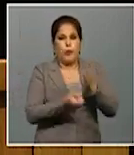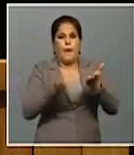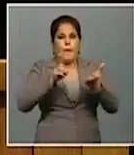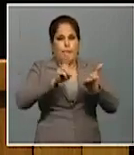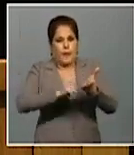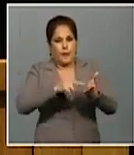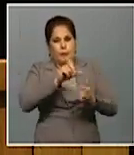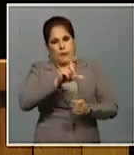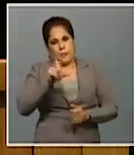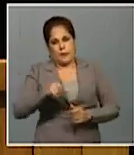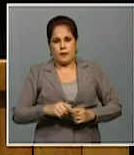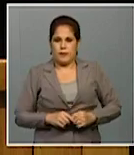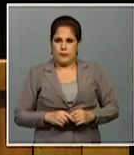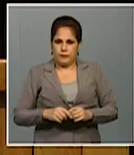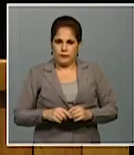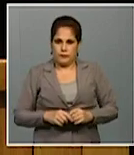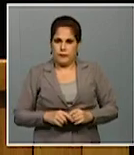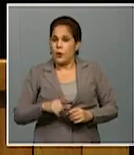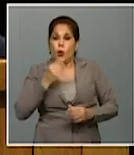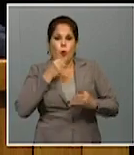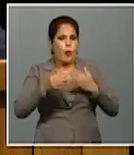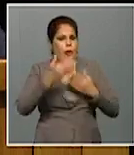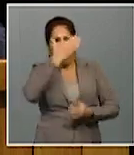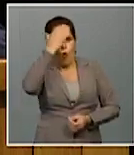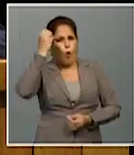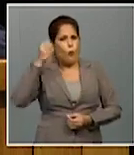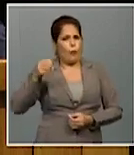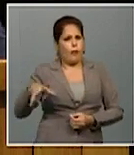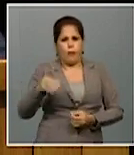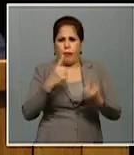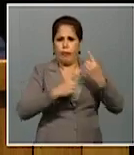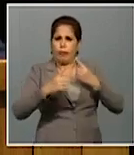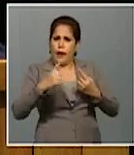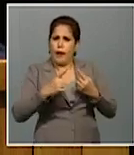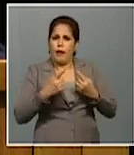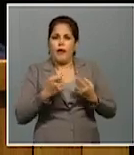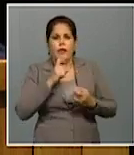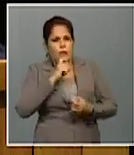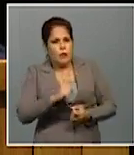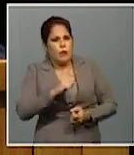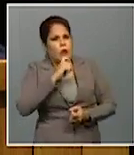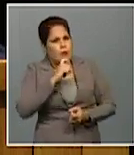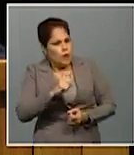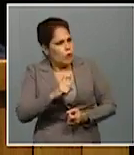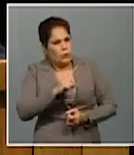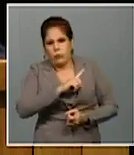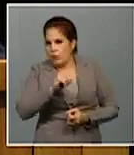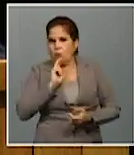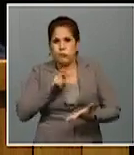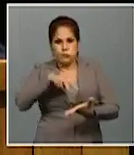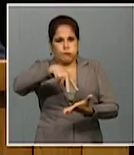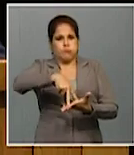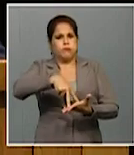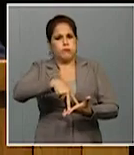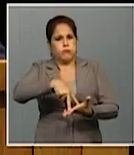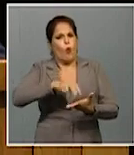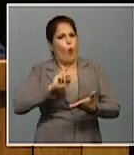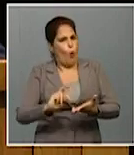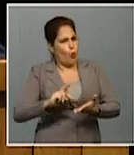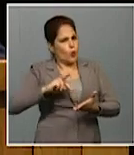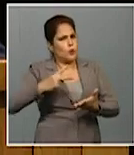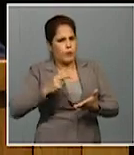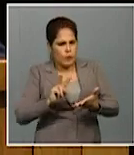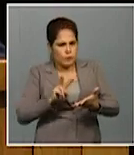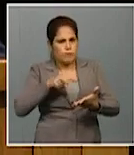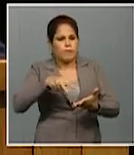singularidades. No podemos dejarnos vencer por el peso de las dificultades. Es necesario dar una nueva vitalidad